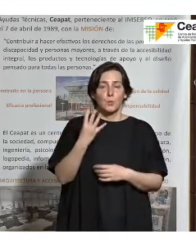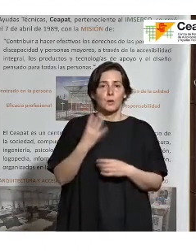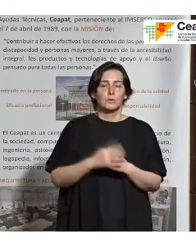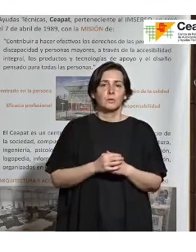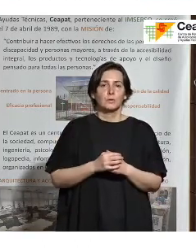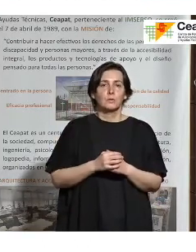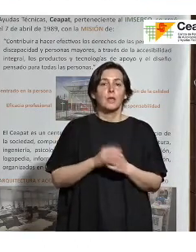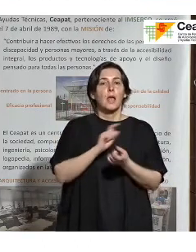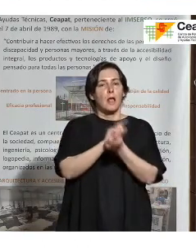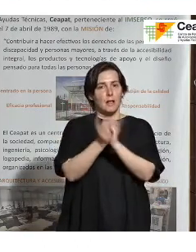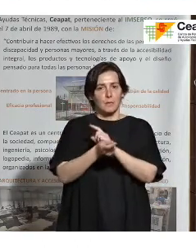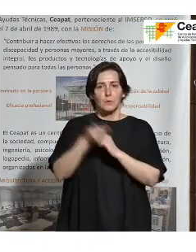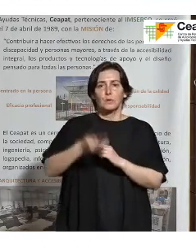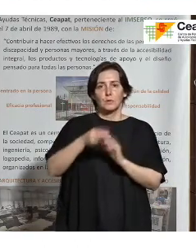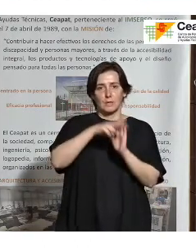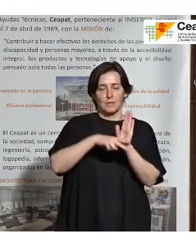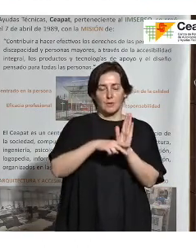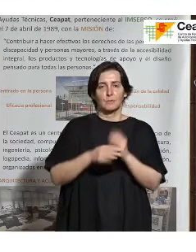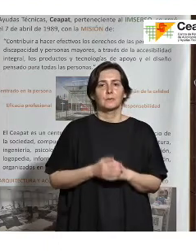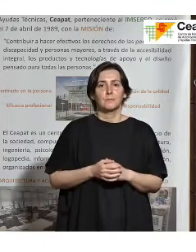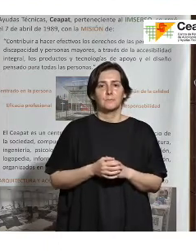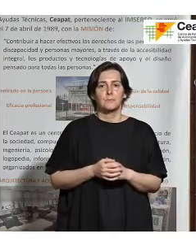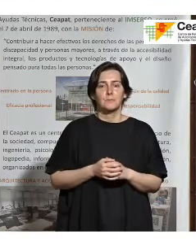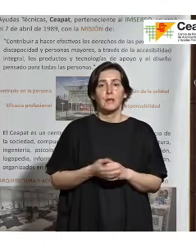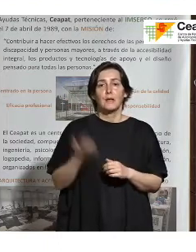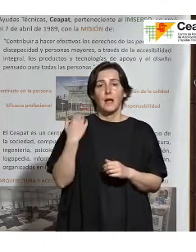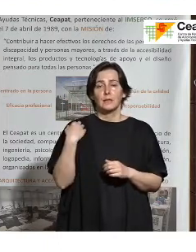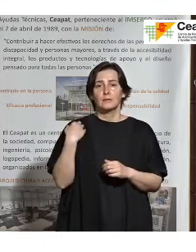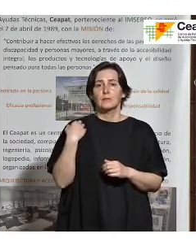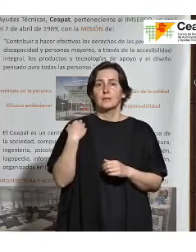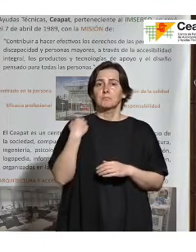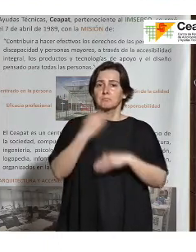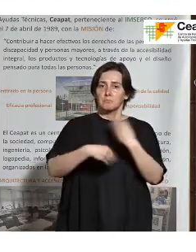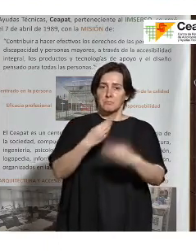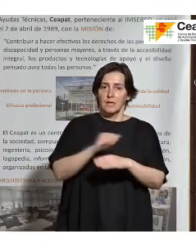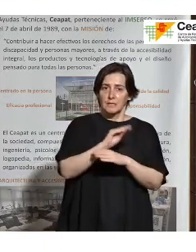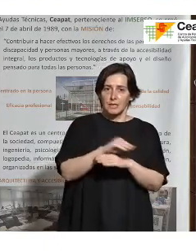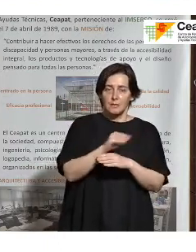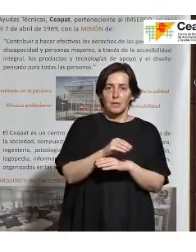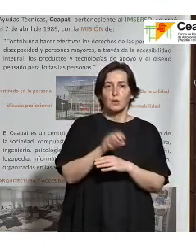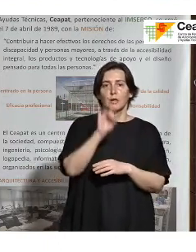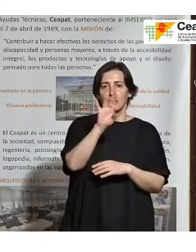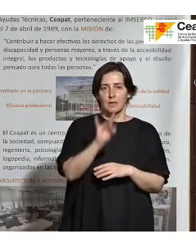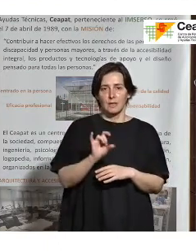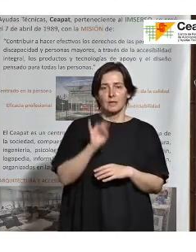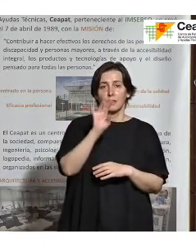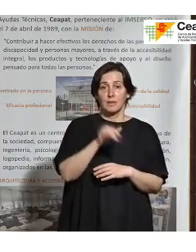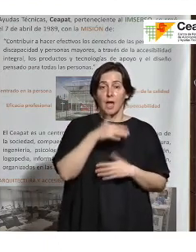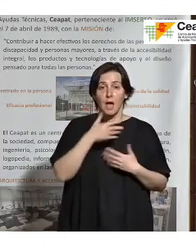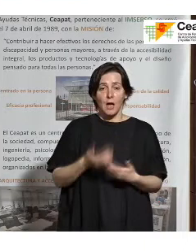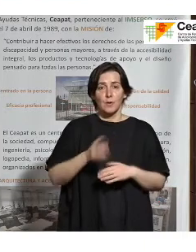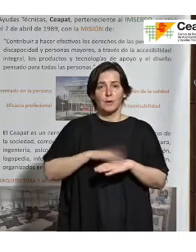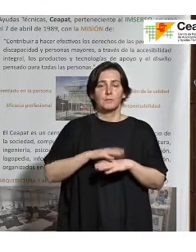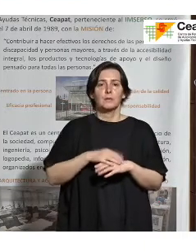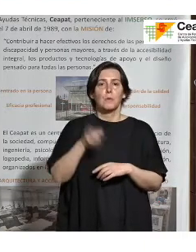cambios importantes en la norma. Antes el seguimiento que estaba establecido era un seguimiento quincenal. Ahora se ha establecido un